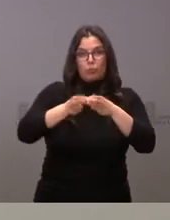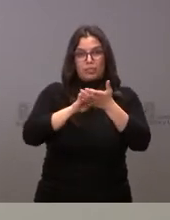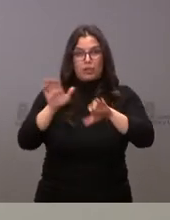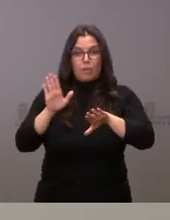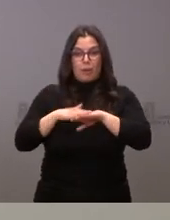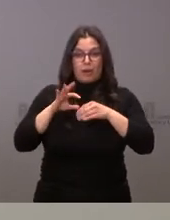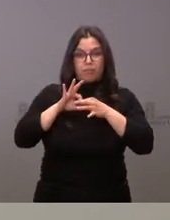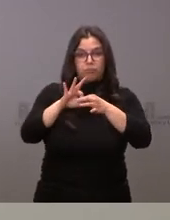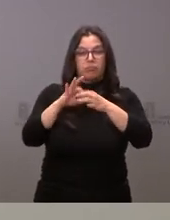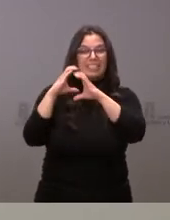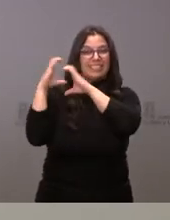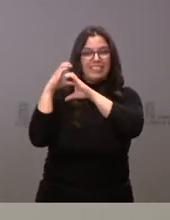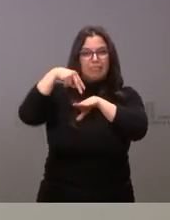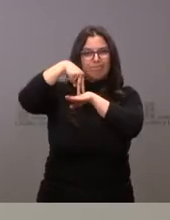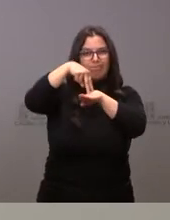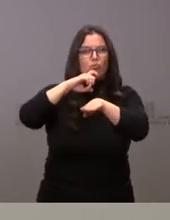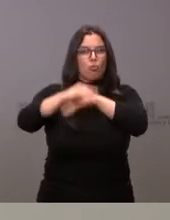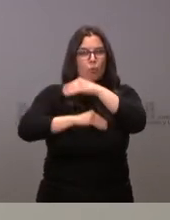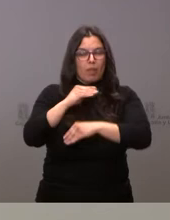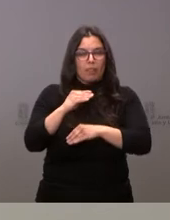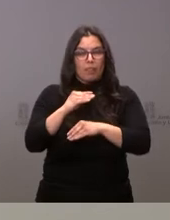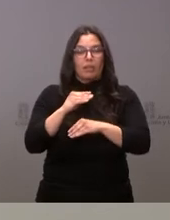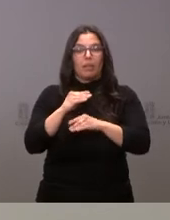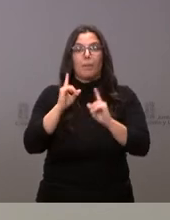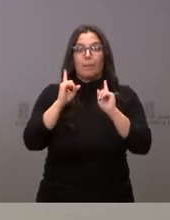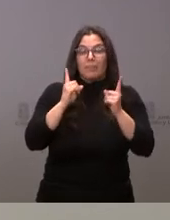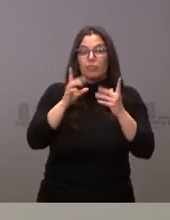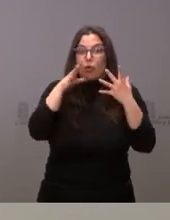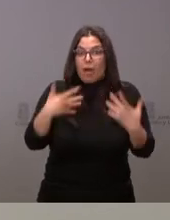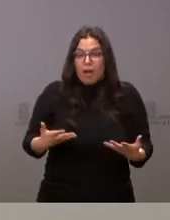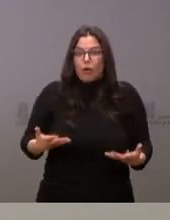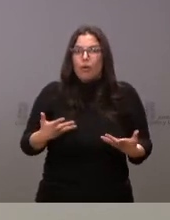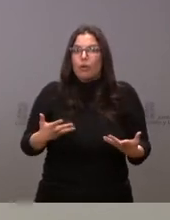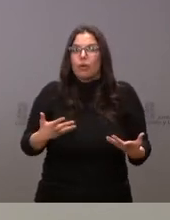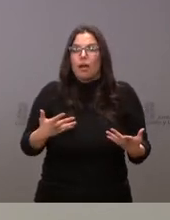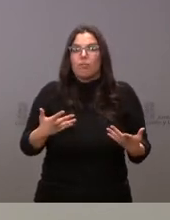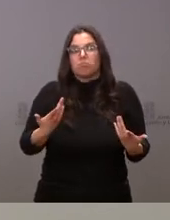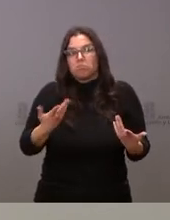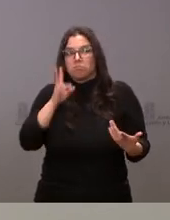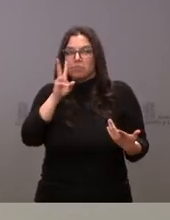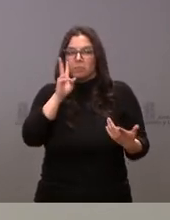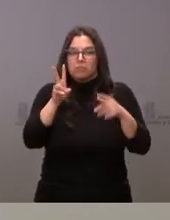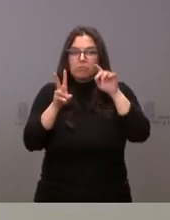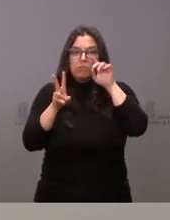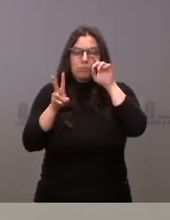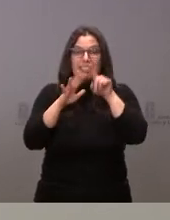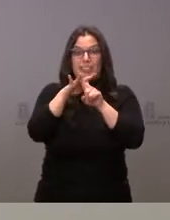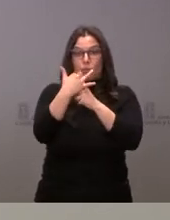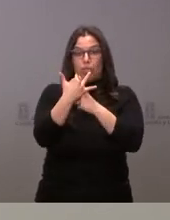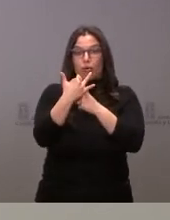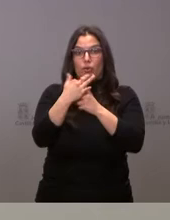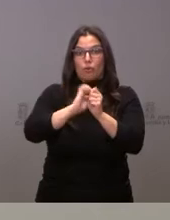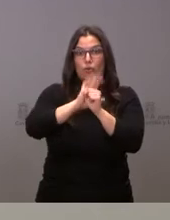relación con la celebración de la Semana Santa no está previsto en este momento, en función de la evolución